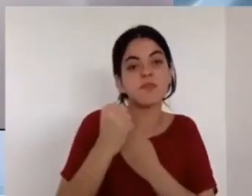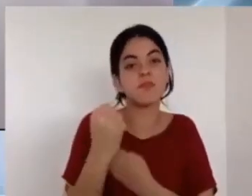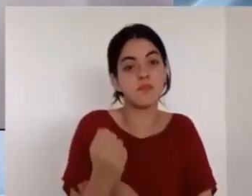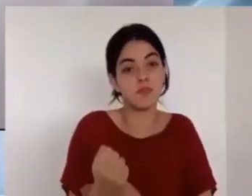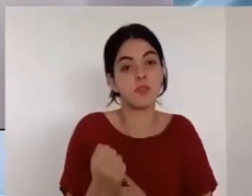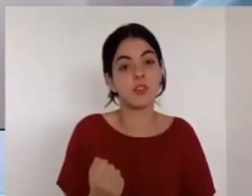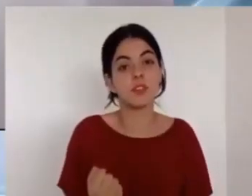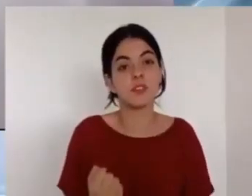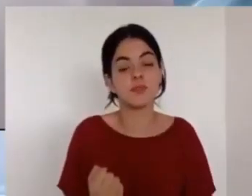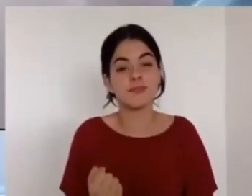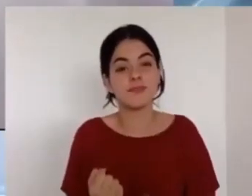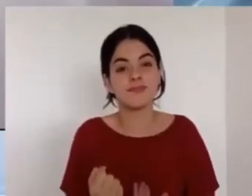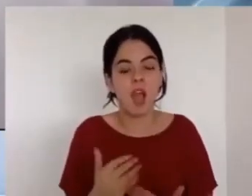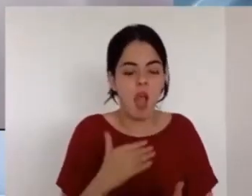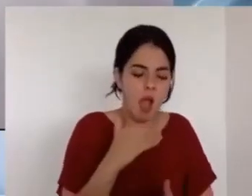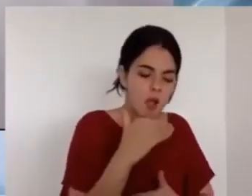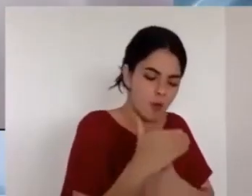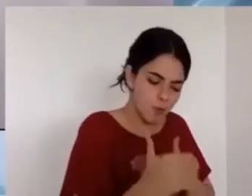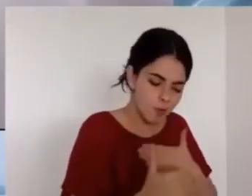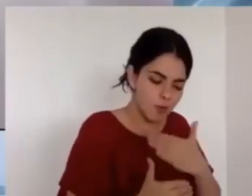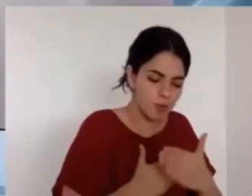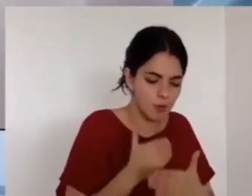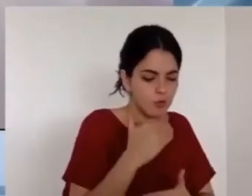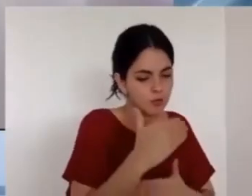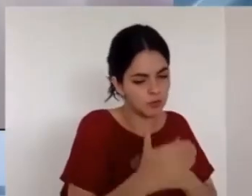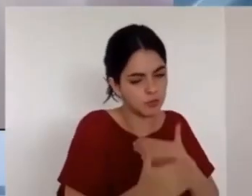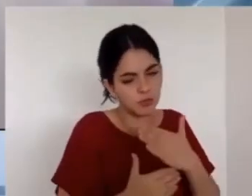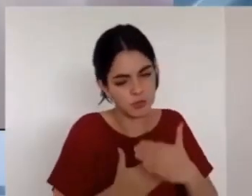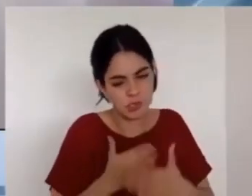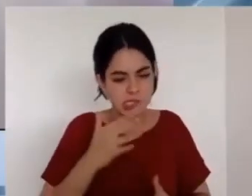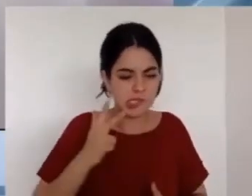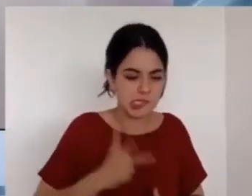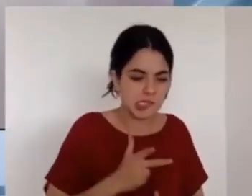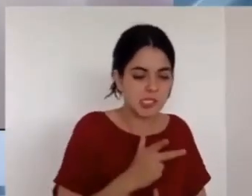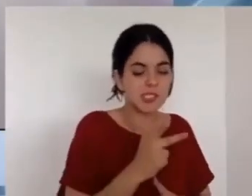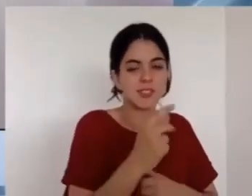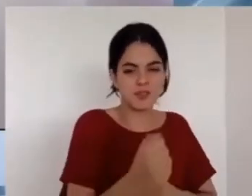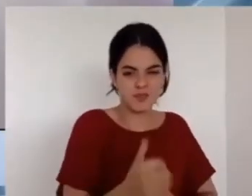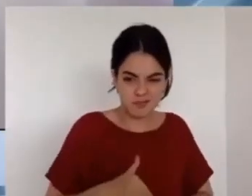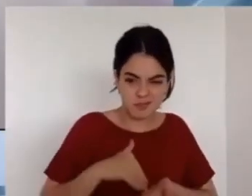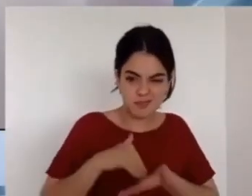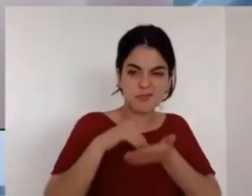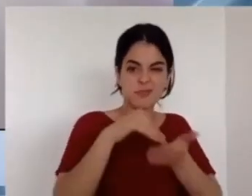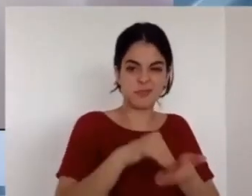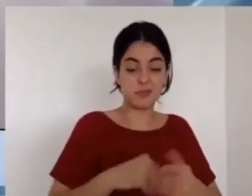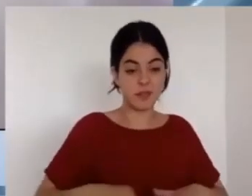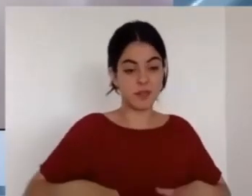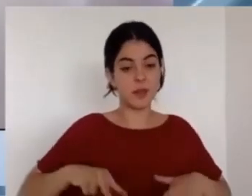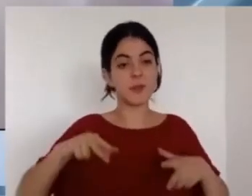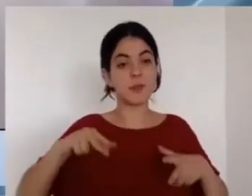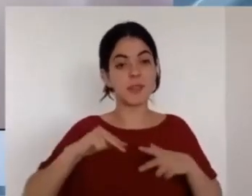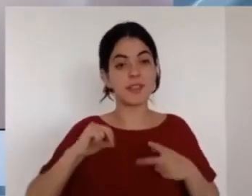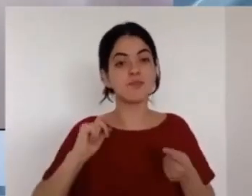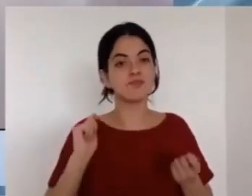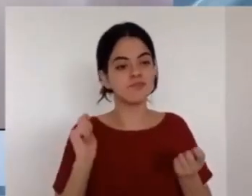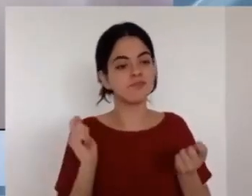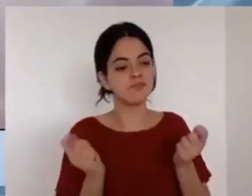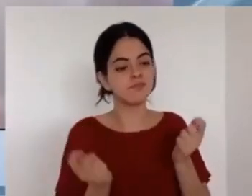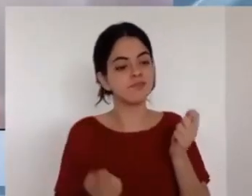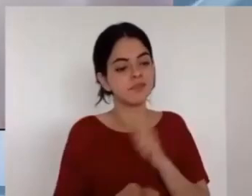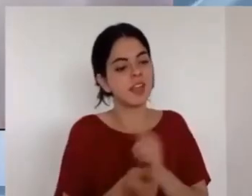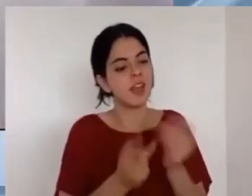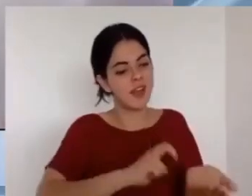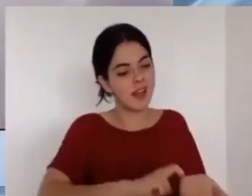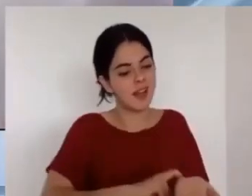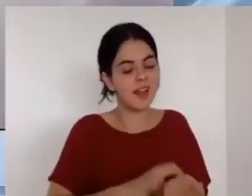nosotros en medio de las circunstancias. Por eso, en ese